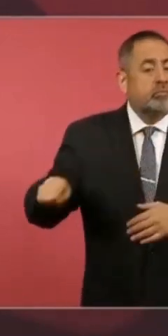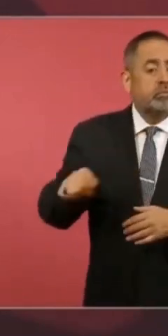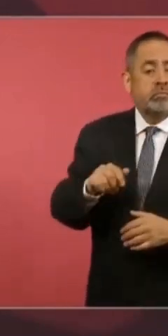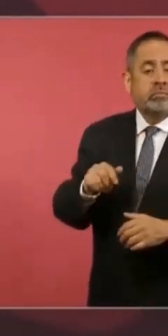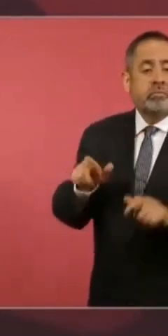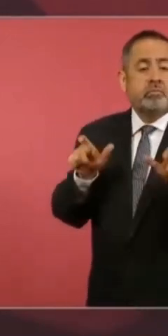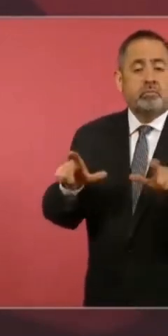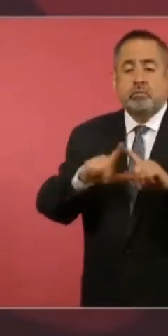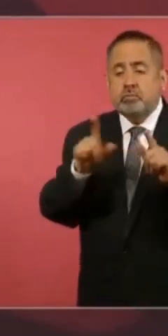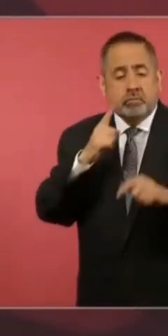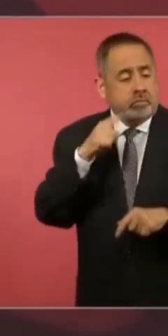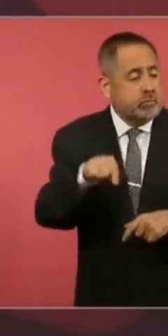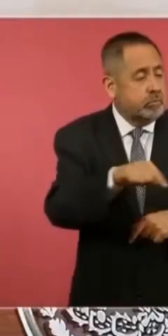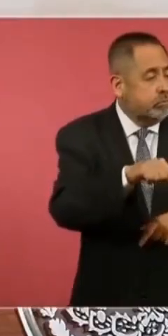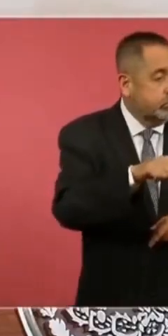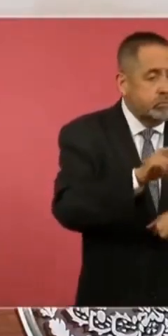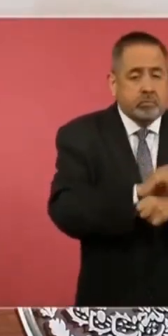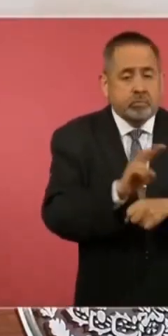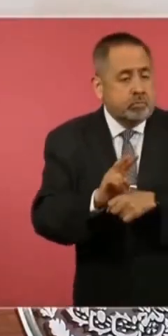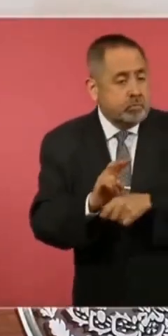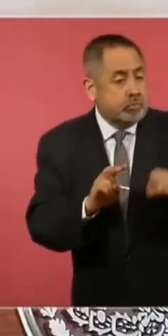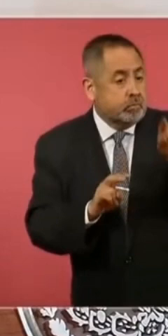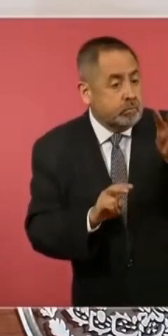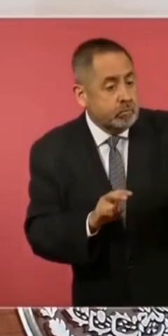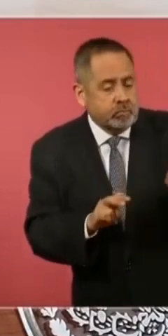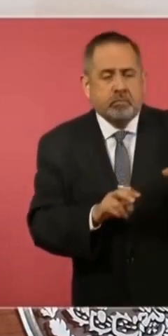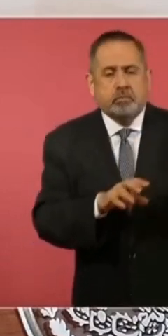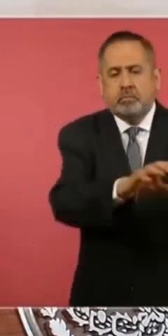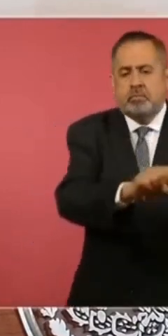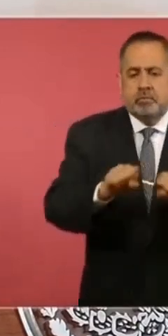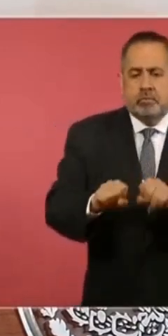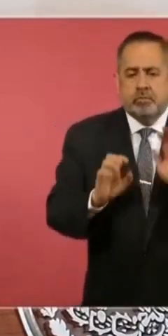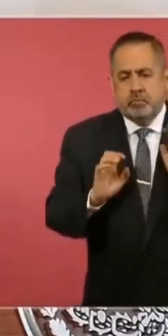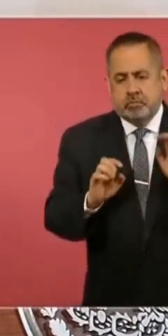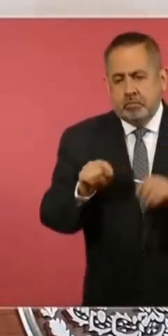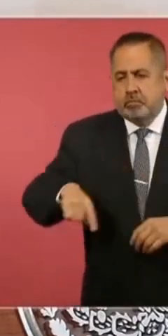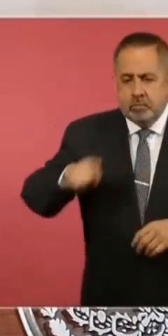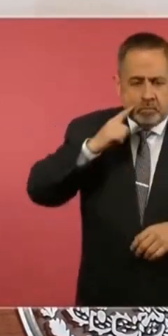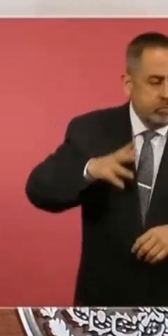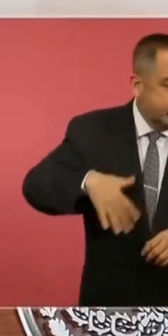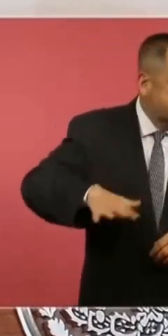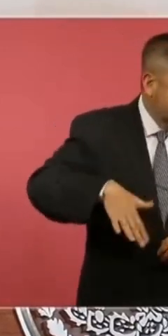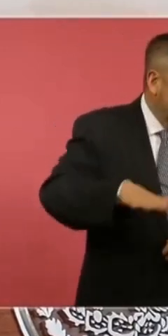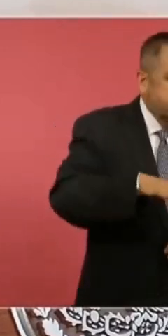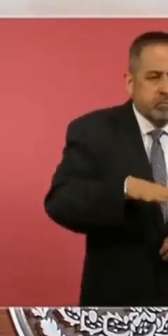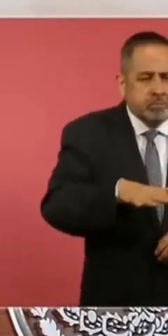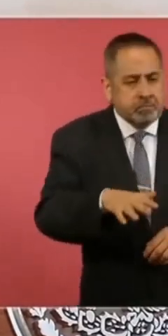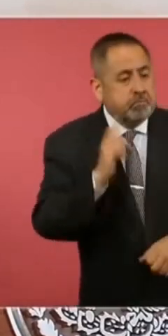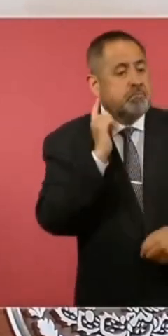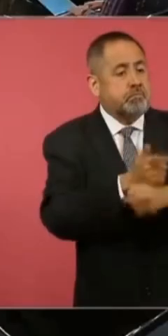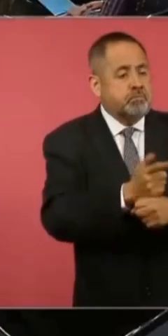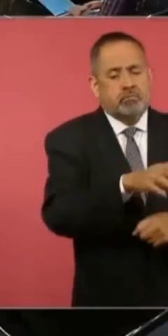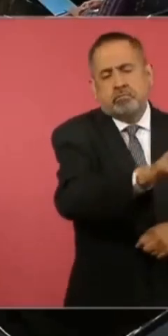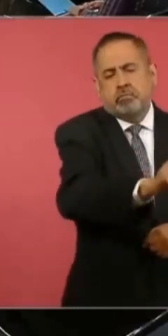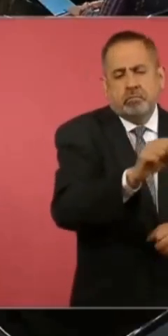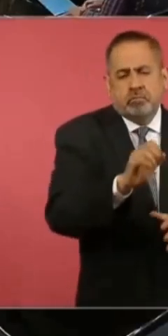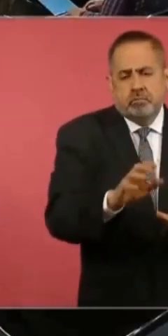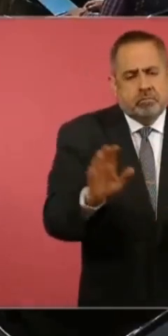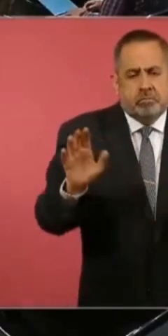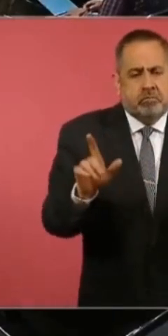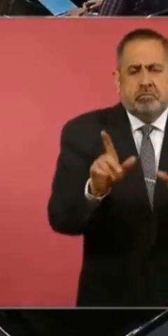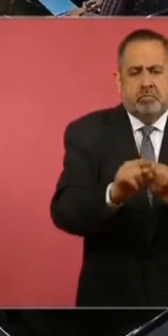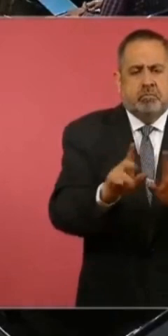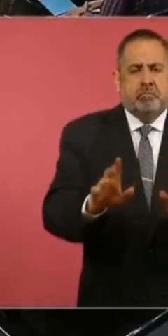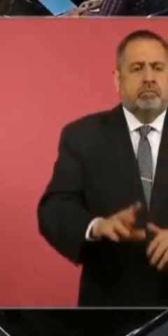de vigilancia y de búsqueda y